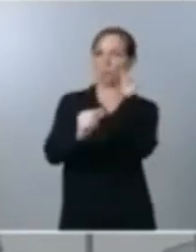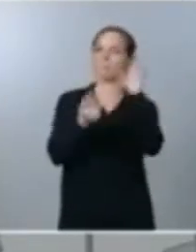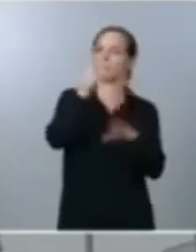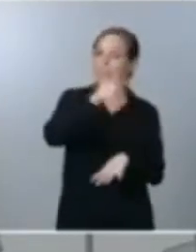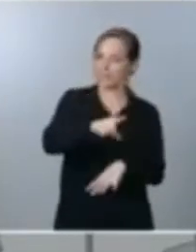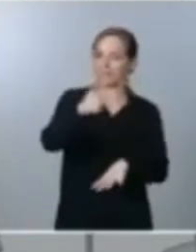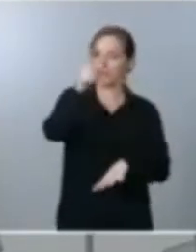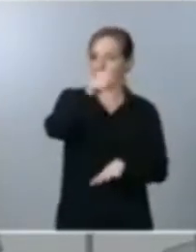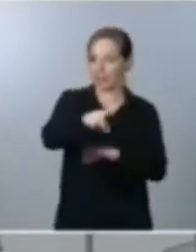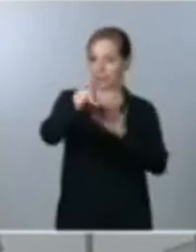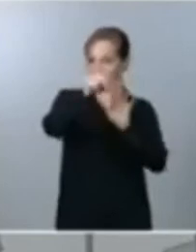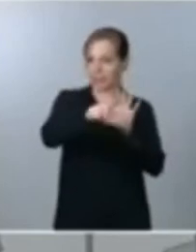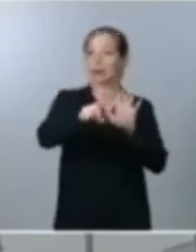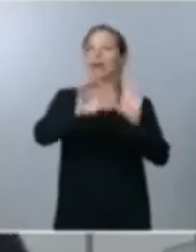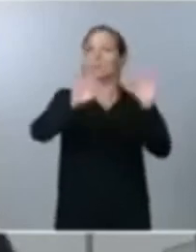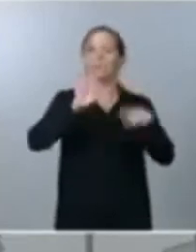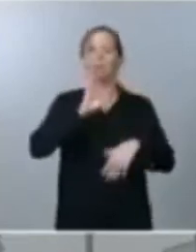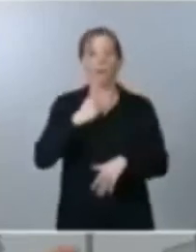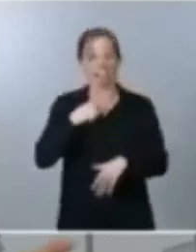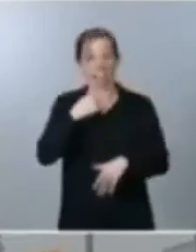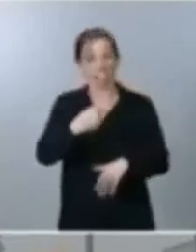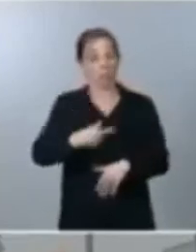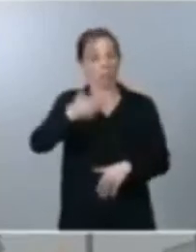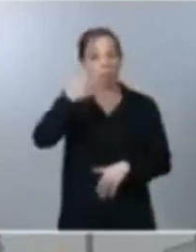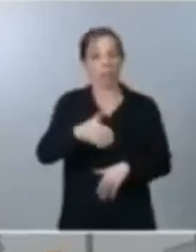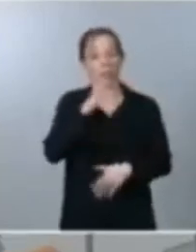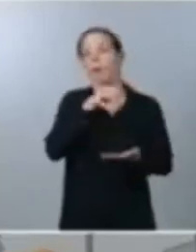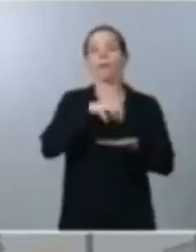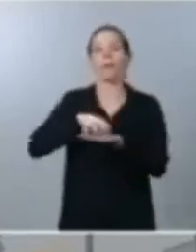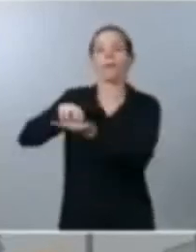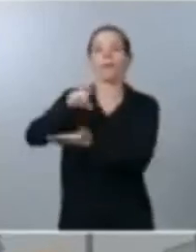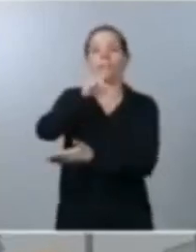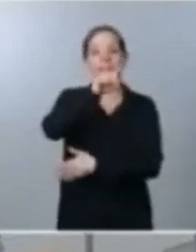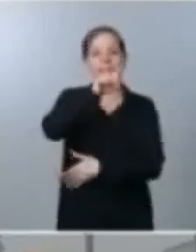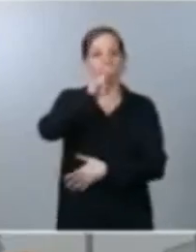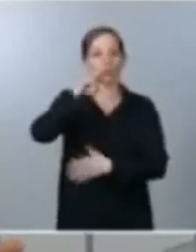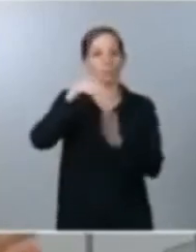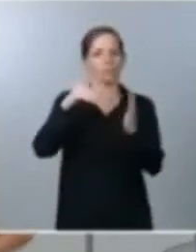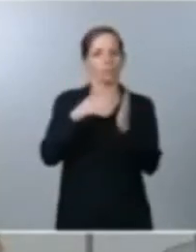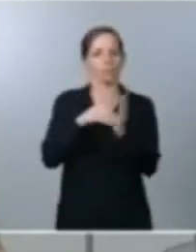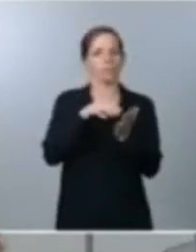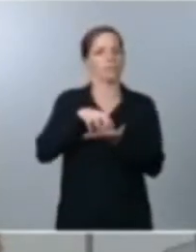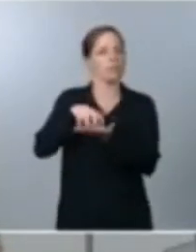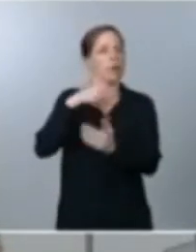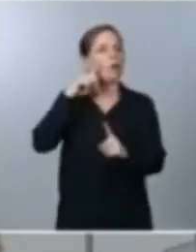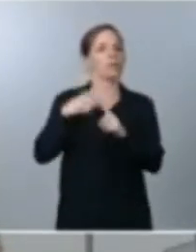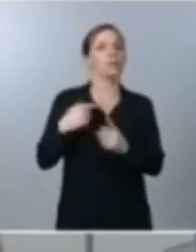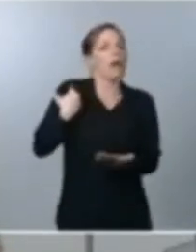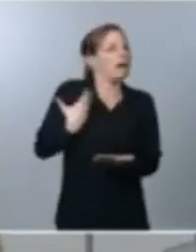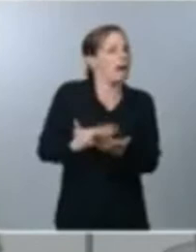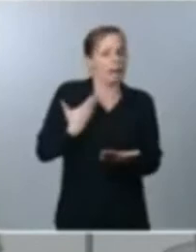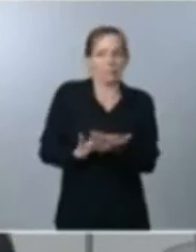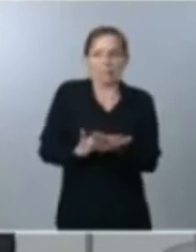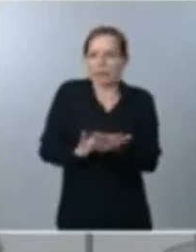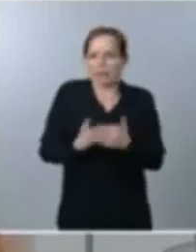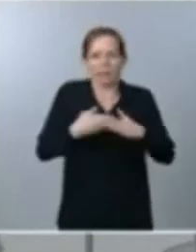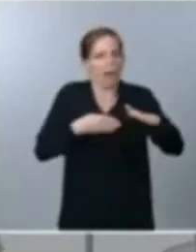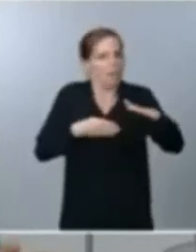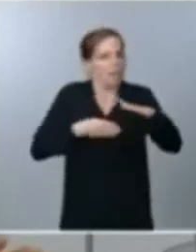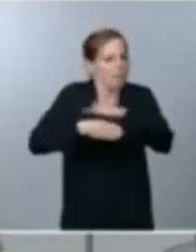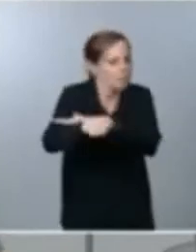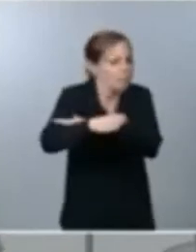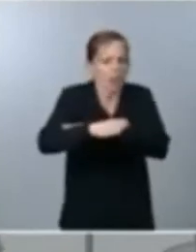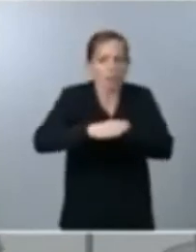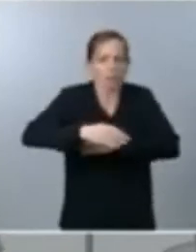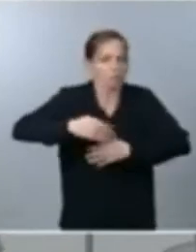importante lo que he dicho 13.000 centros para una garantía de accesibilidad total y rotunda al conjunto de la población se viva